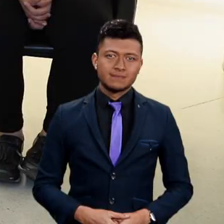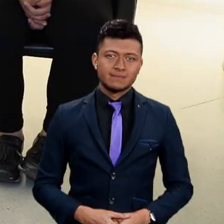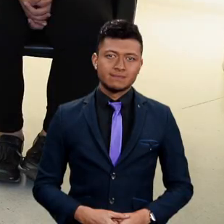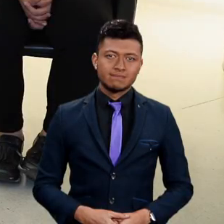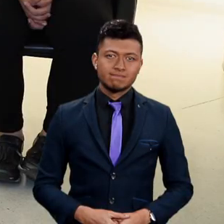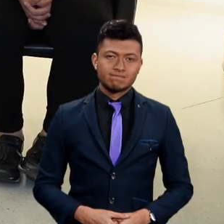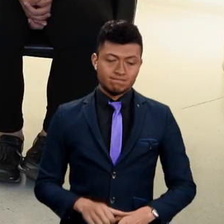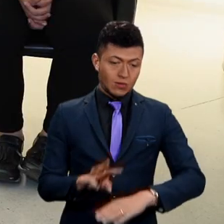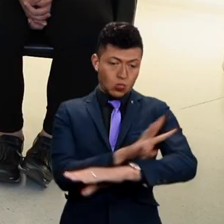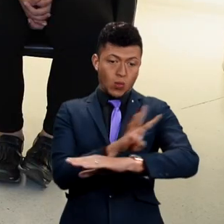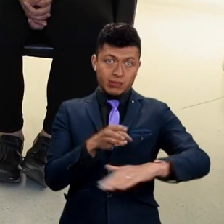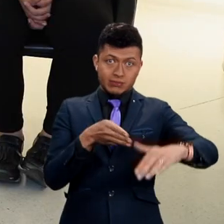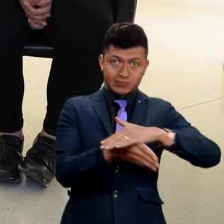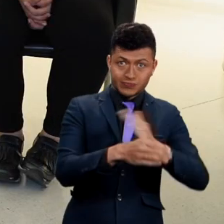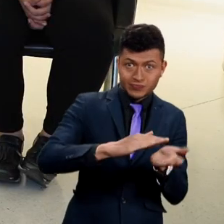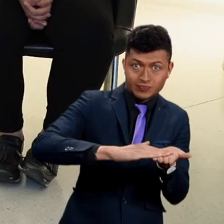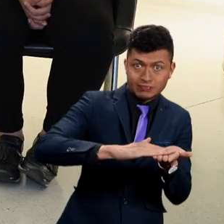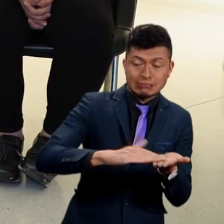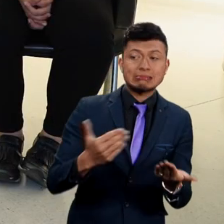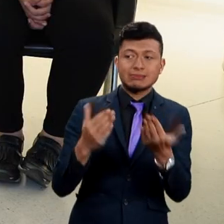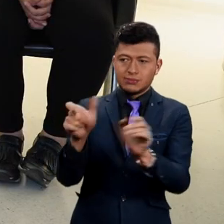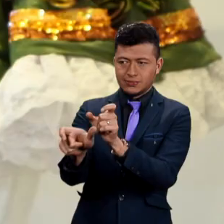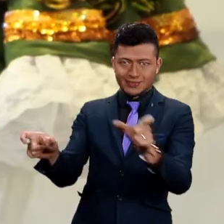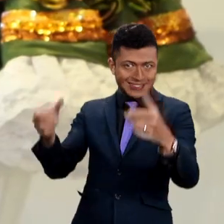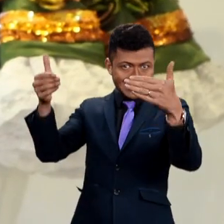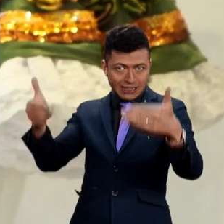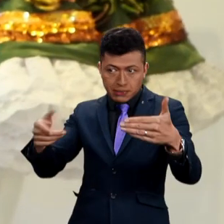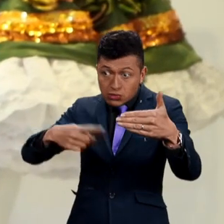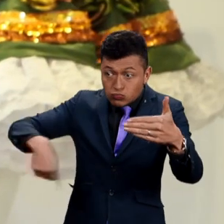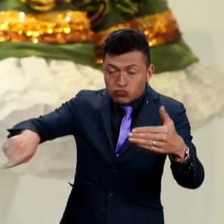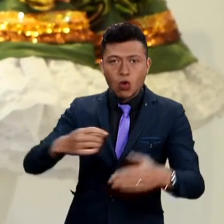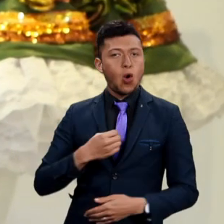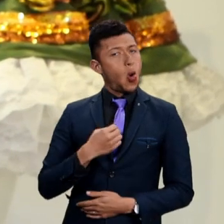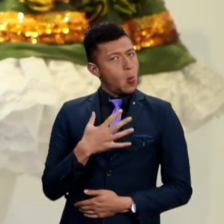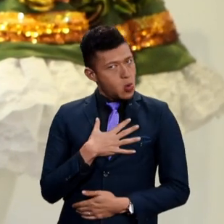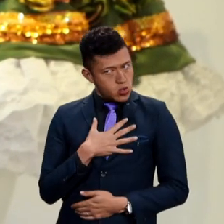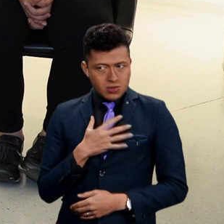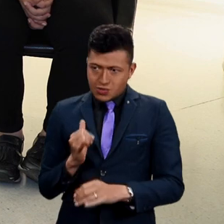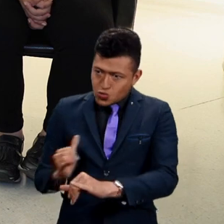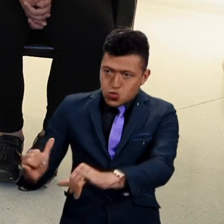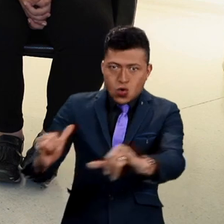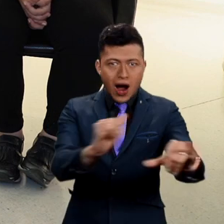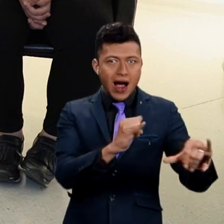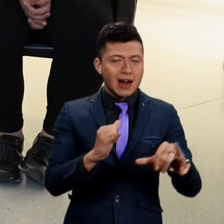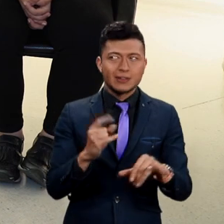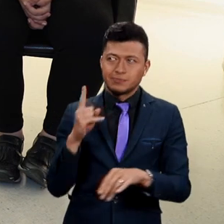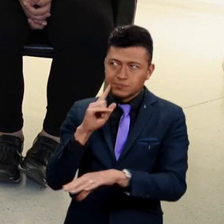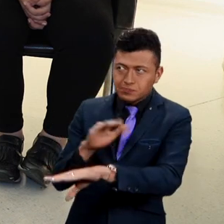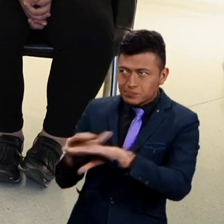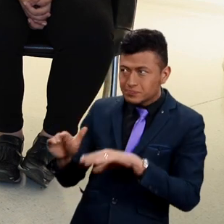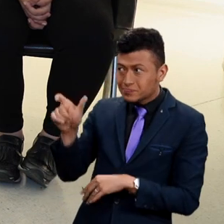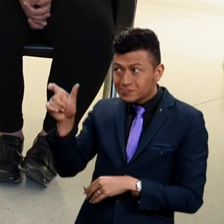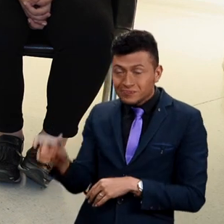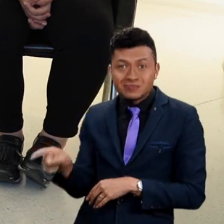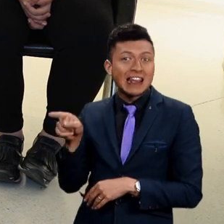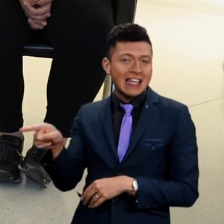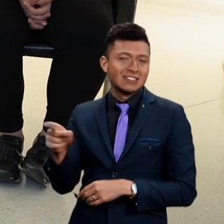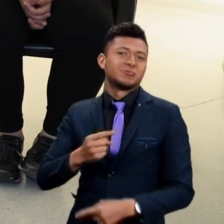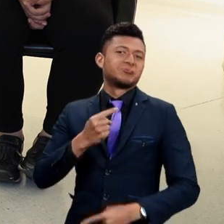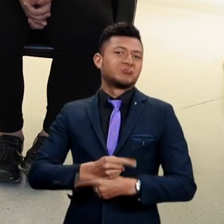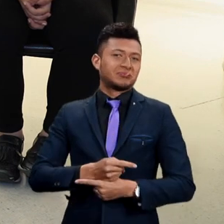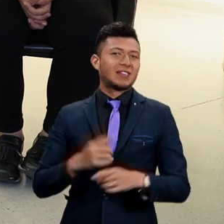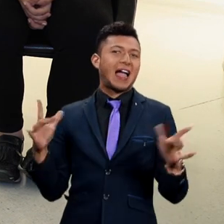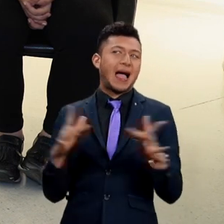La accesibilidad web permite que las personas con discapacidad tengan las mismas oportunidades y nuestra invitada del día de hoy es justamente